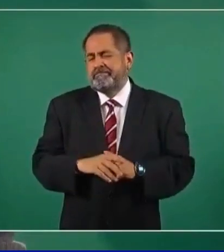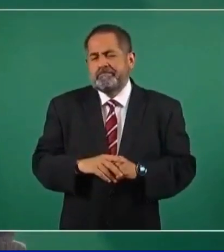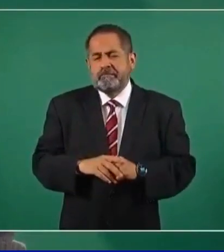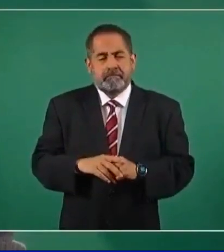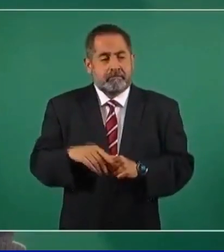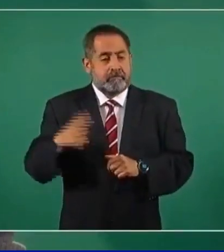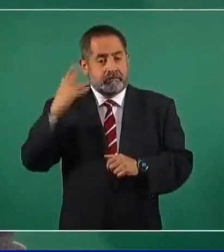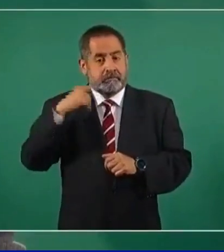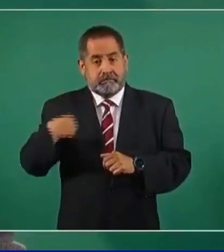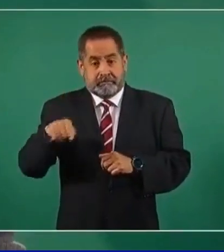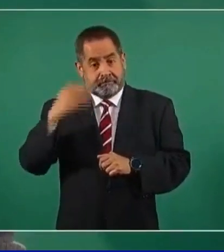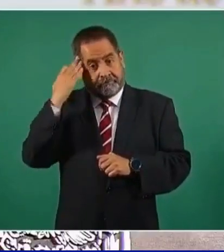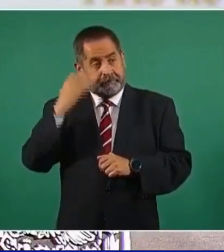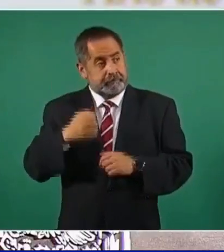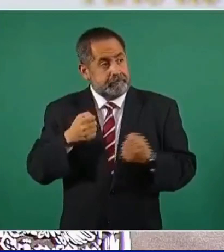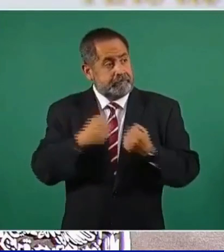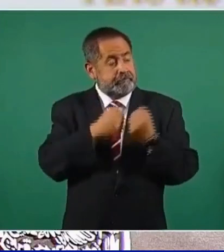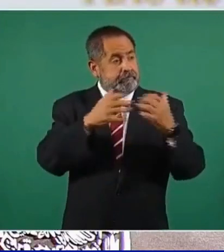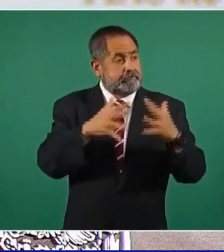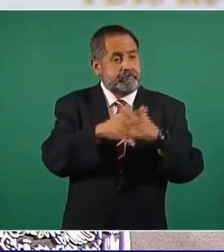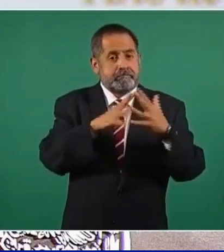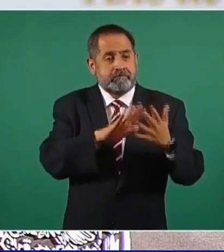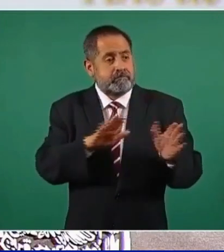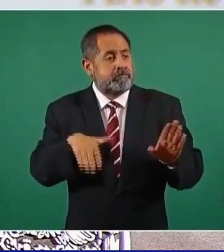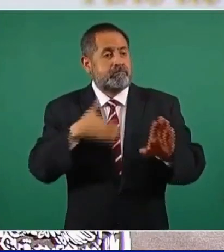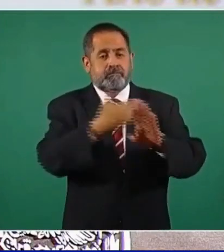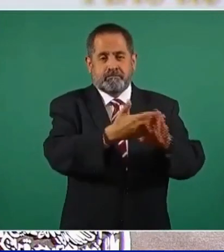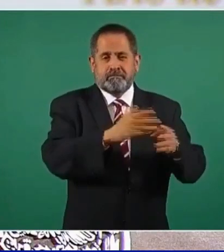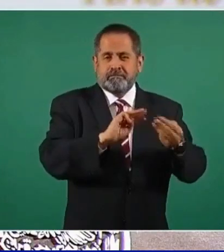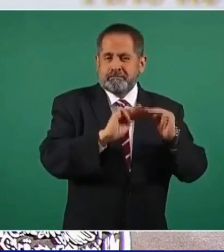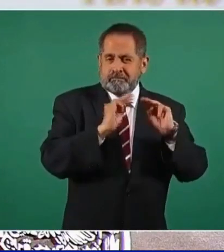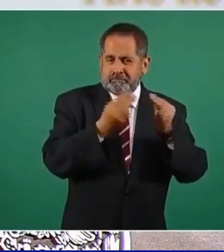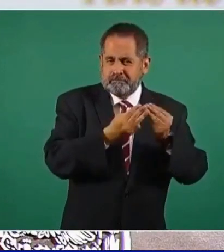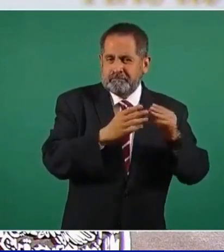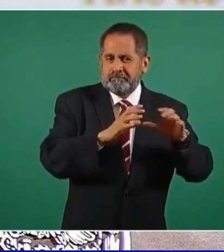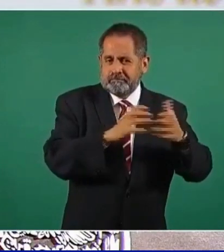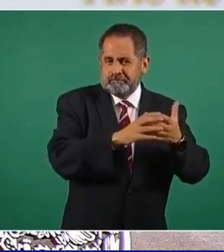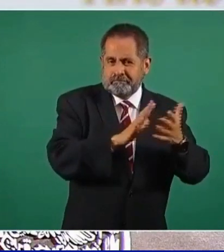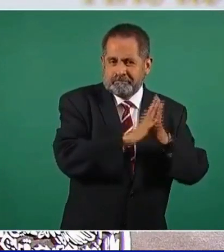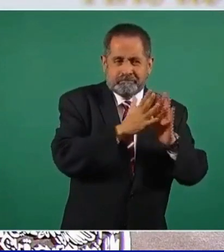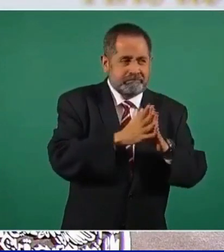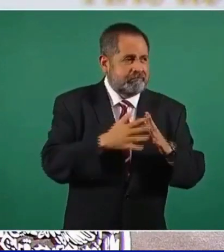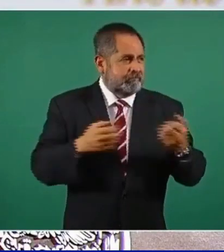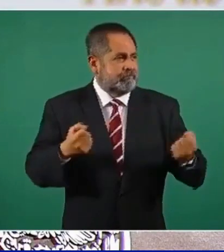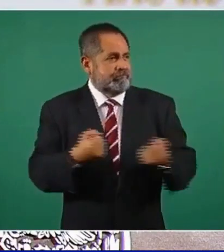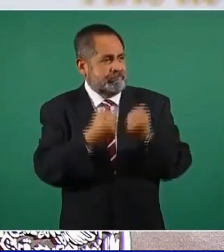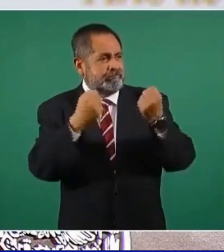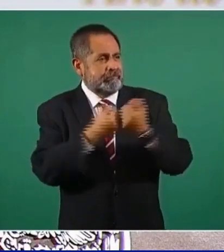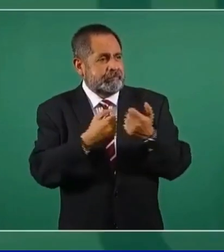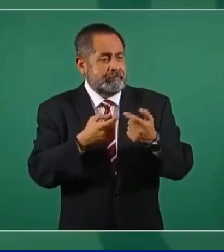declaró la guerra a las bandas de la delincuencia.